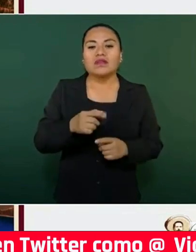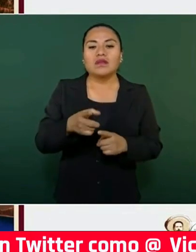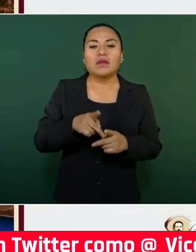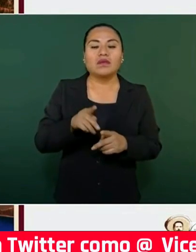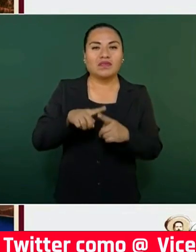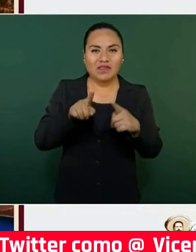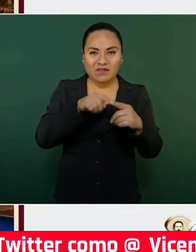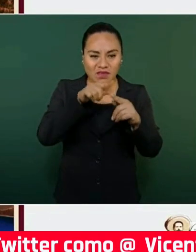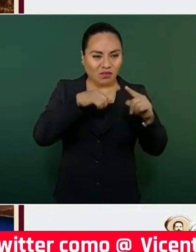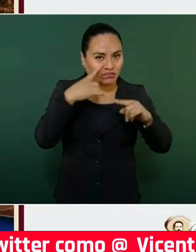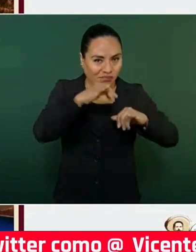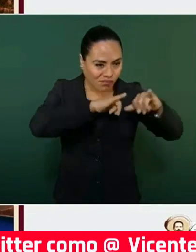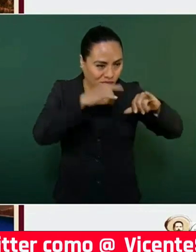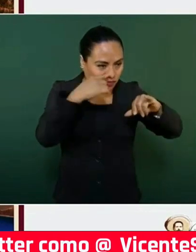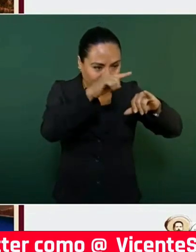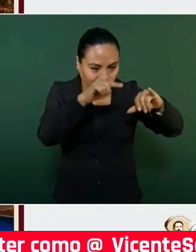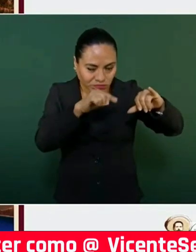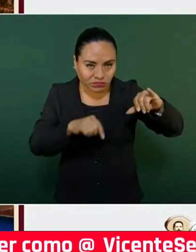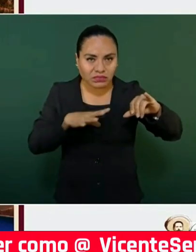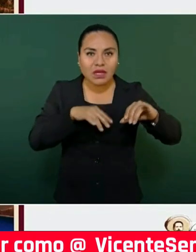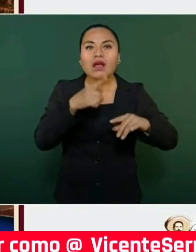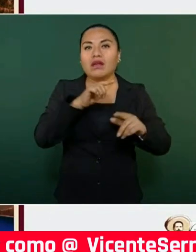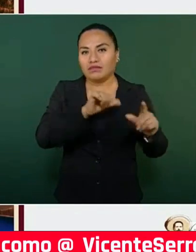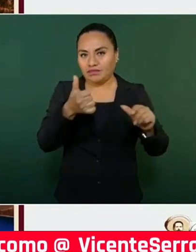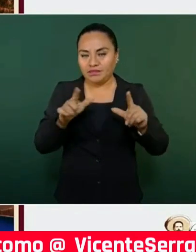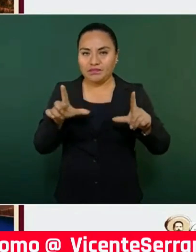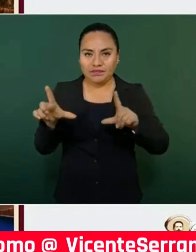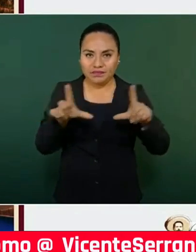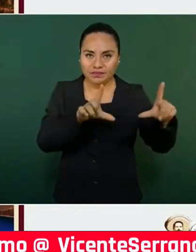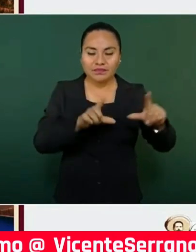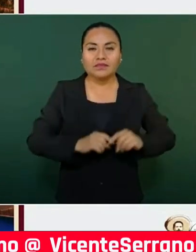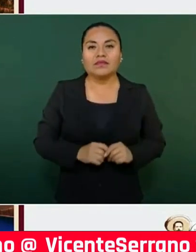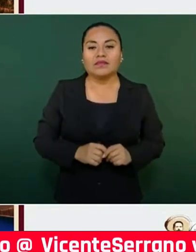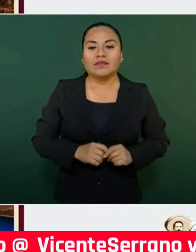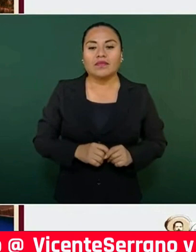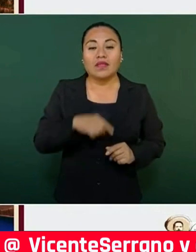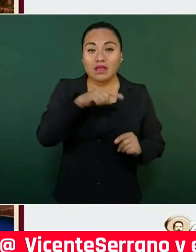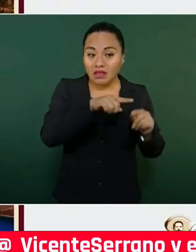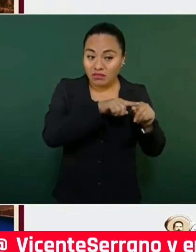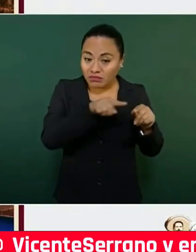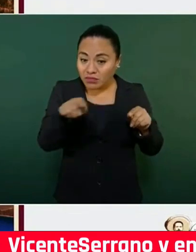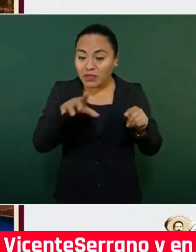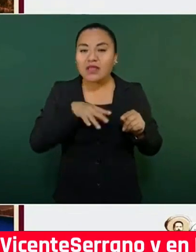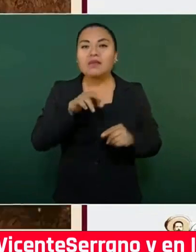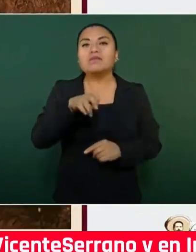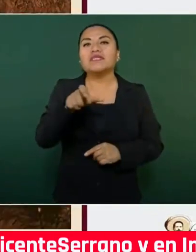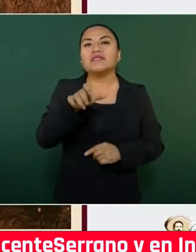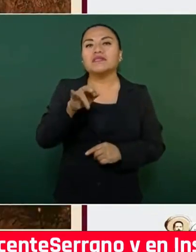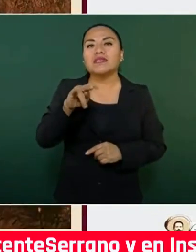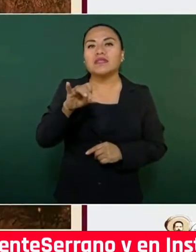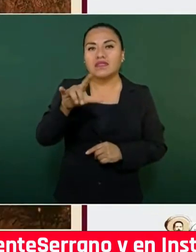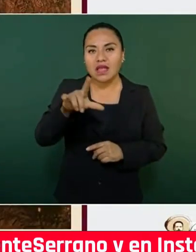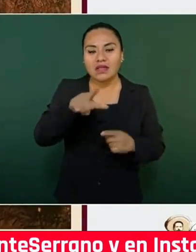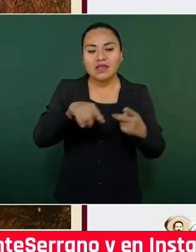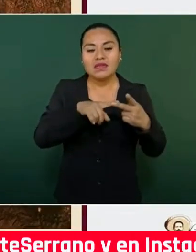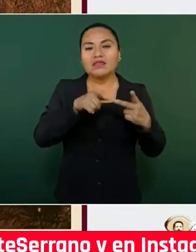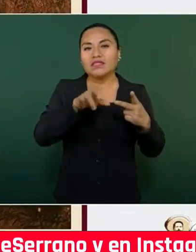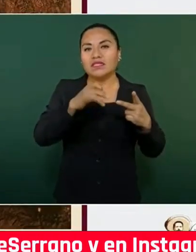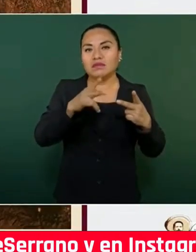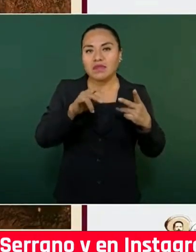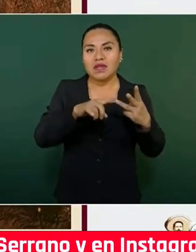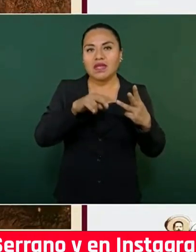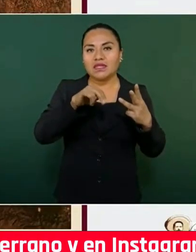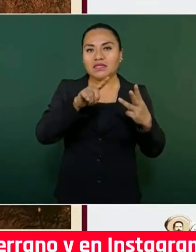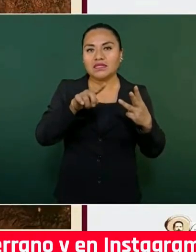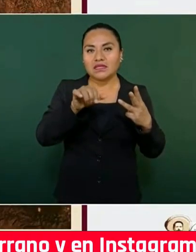Viejo, Estación Moguñé. La que sigue. Nos vamos a ir de ahí también a El Mezquital, a Chivela, Nisanda